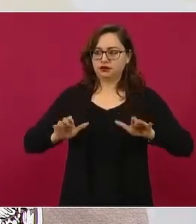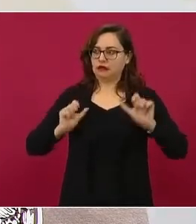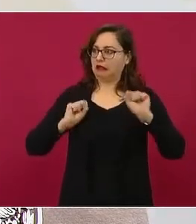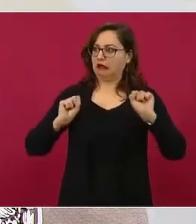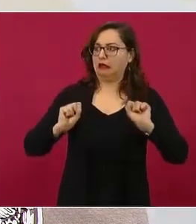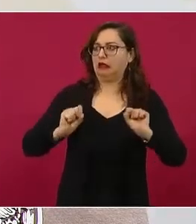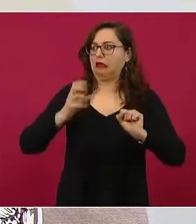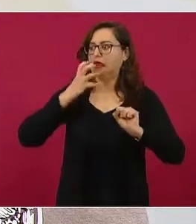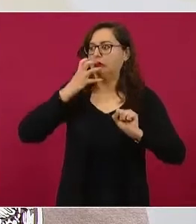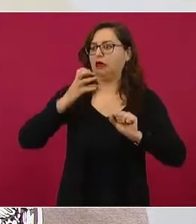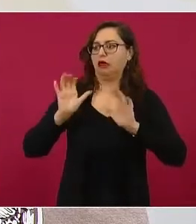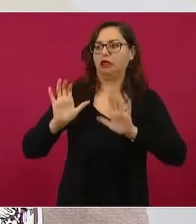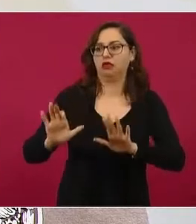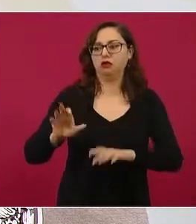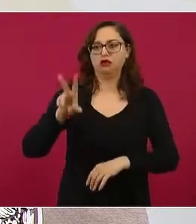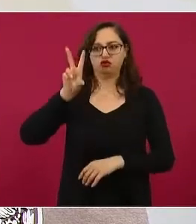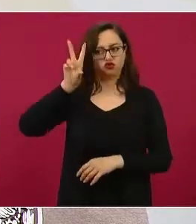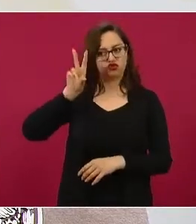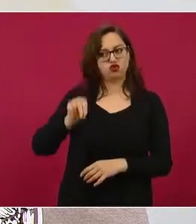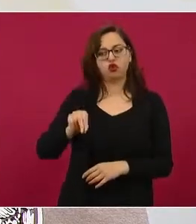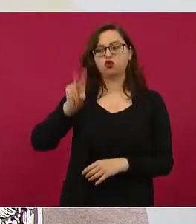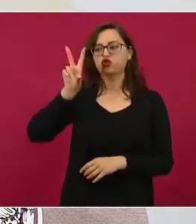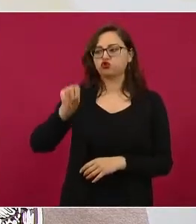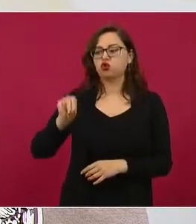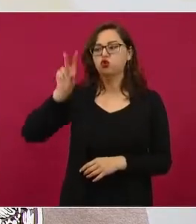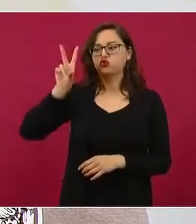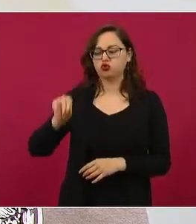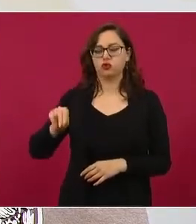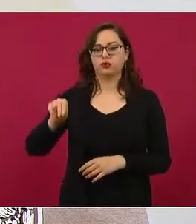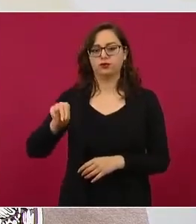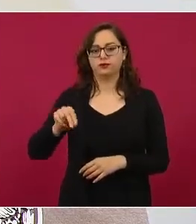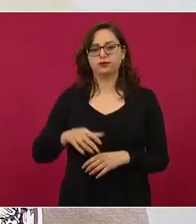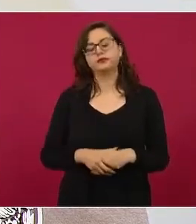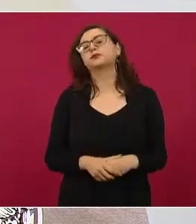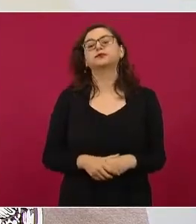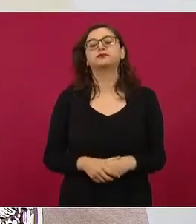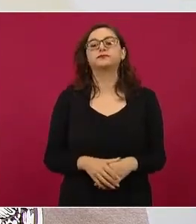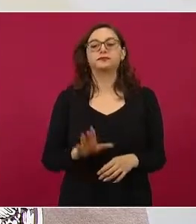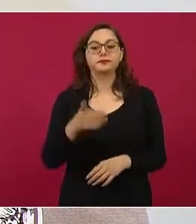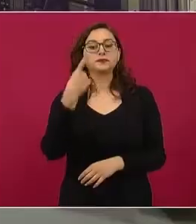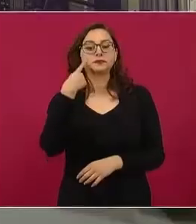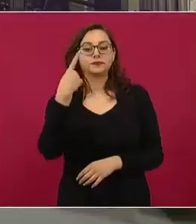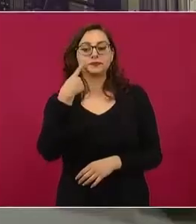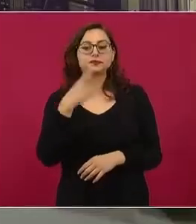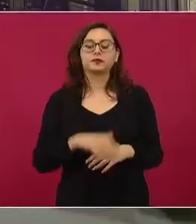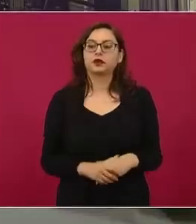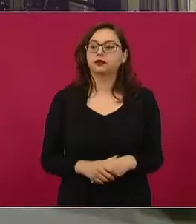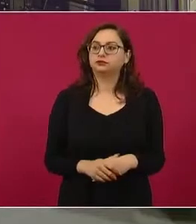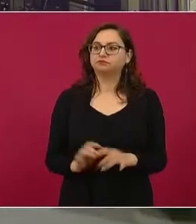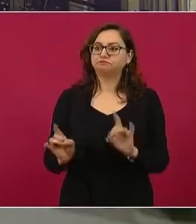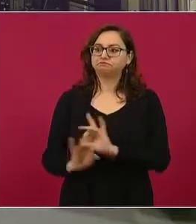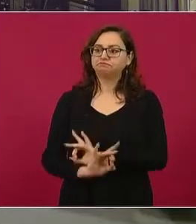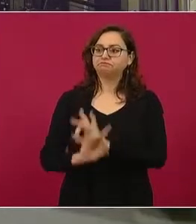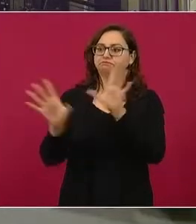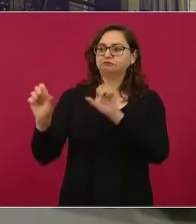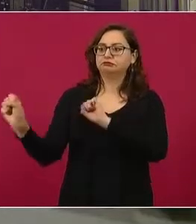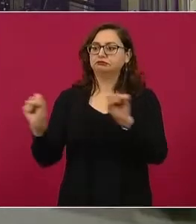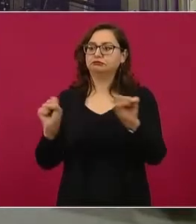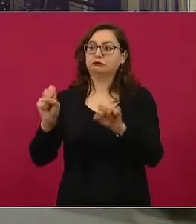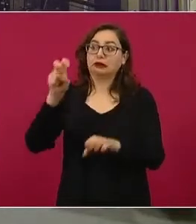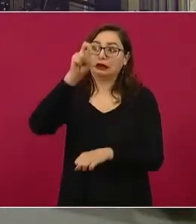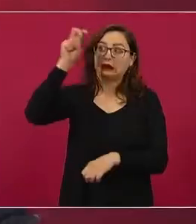entendible. Si corremos en una escalera de emergencia o cualquier otra escalera